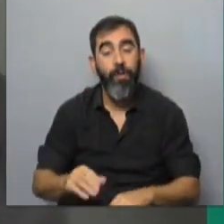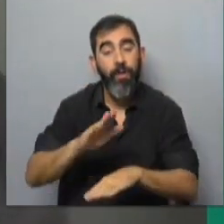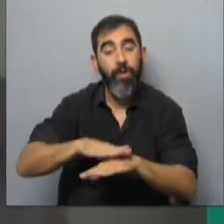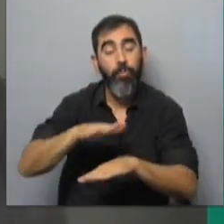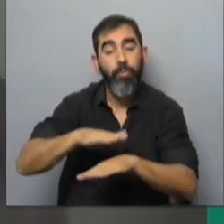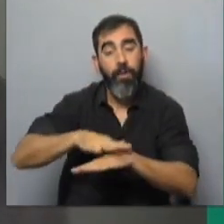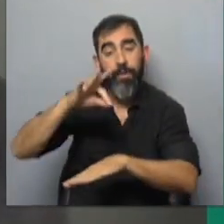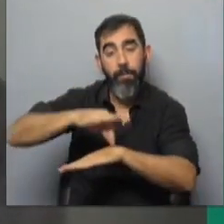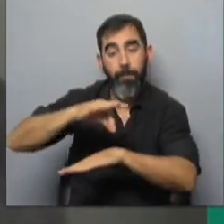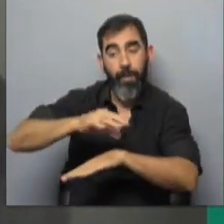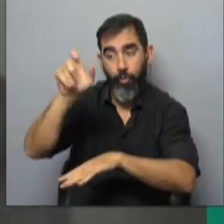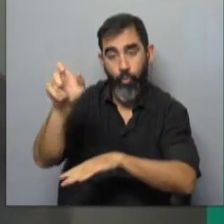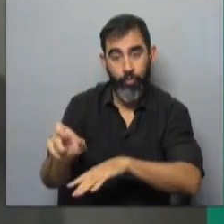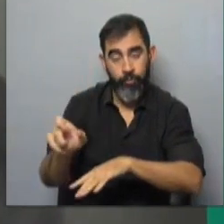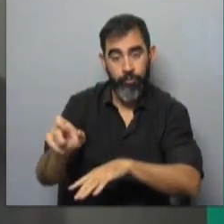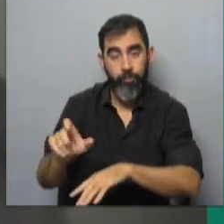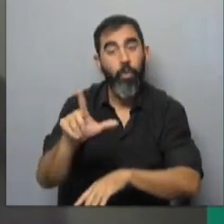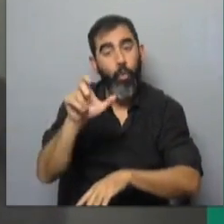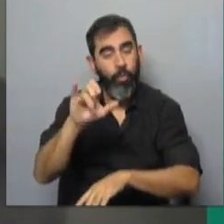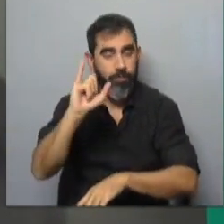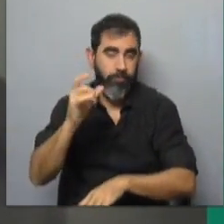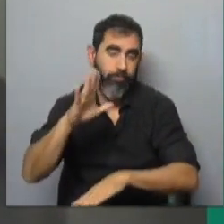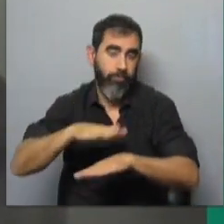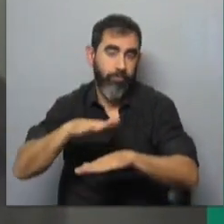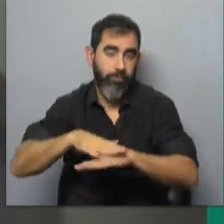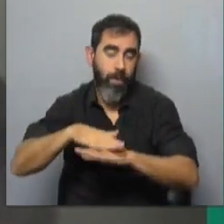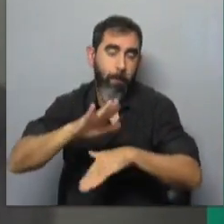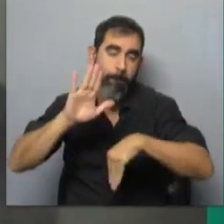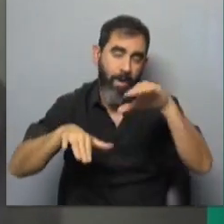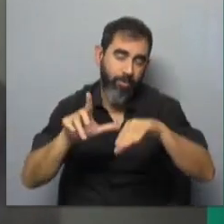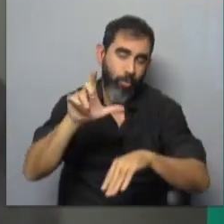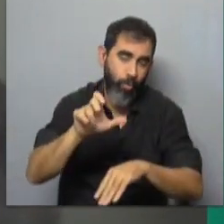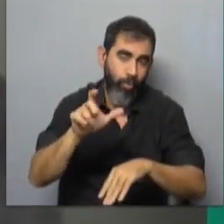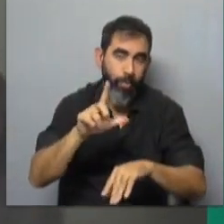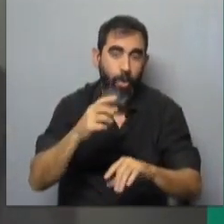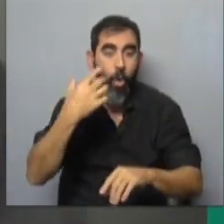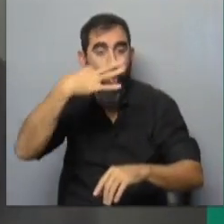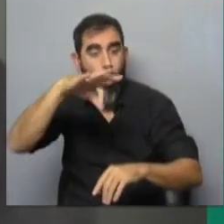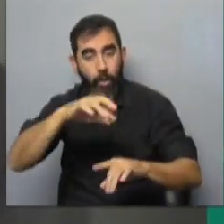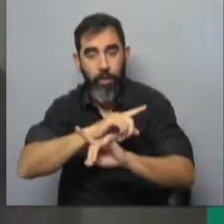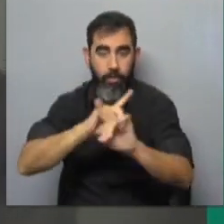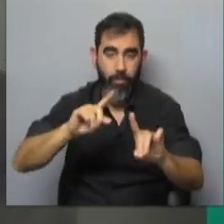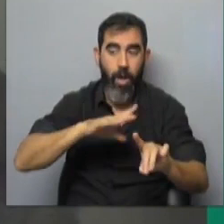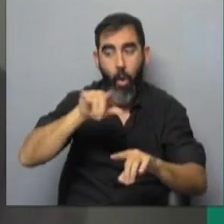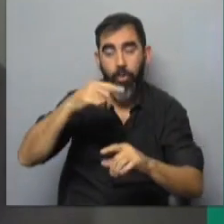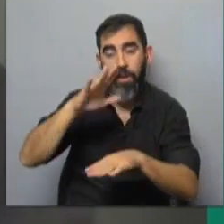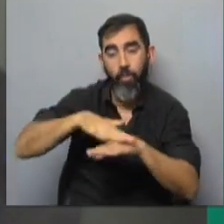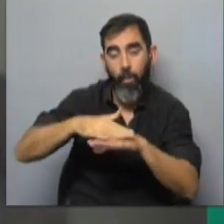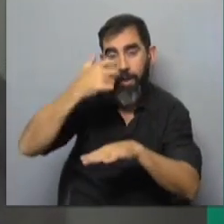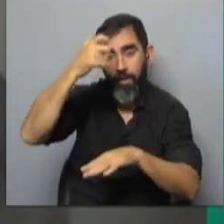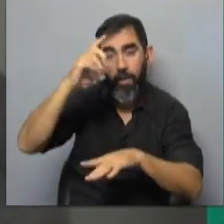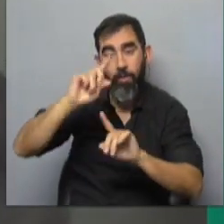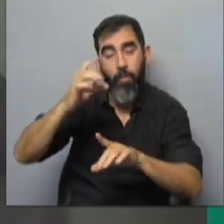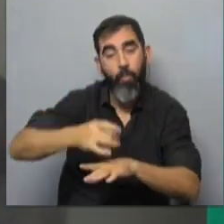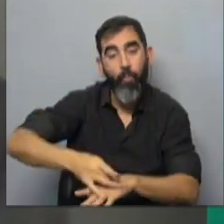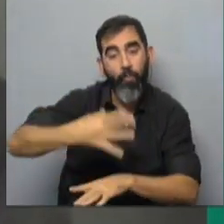responsabilidad del médico, que por supuesto es una responsabilidad mayor, pero no agota las responsabilidades técnicas y profesionales